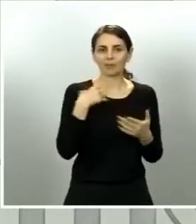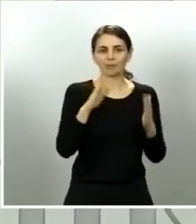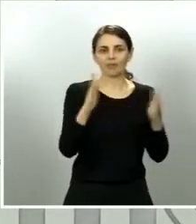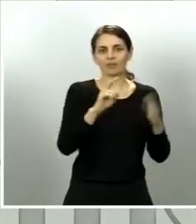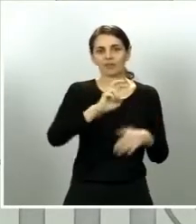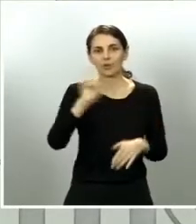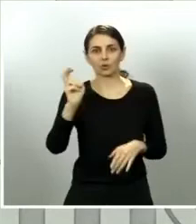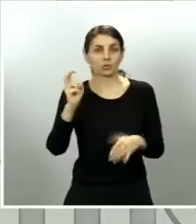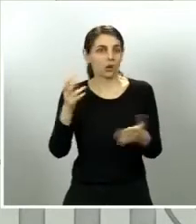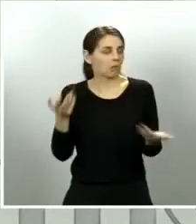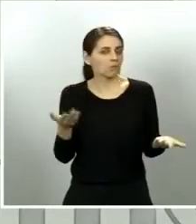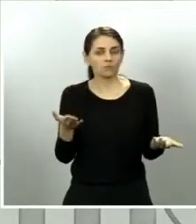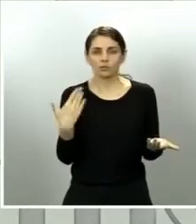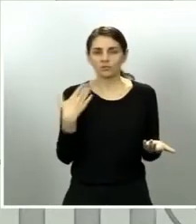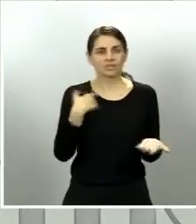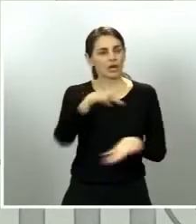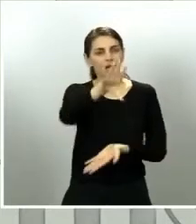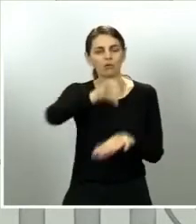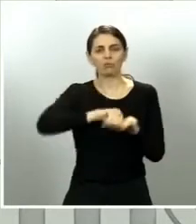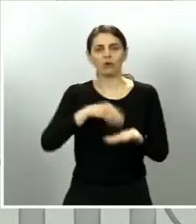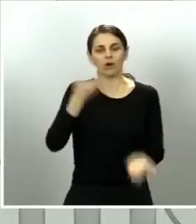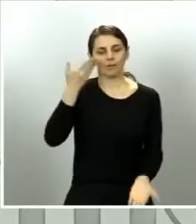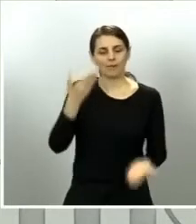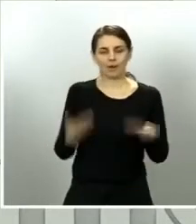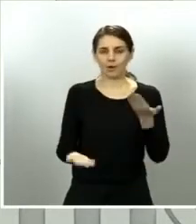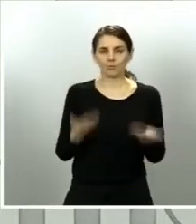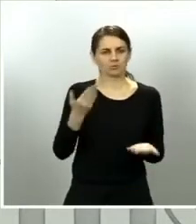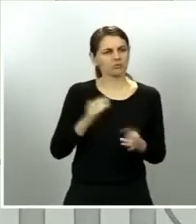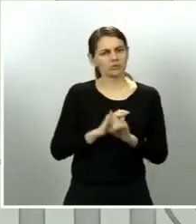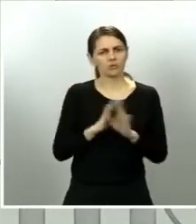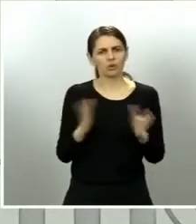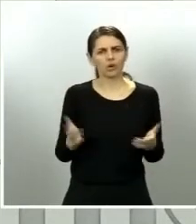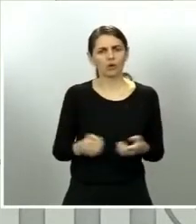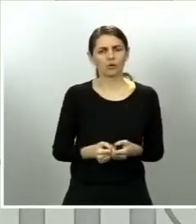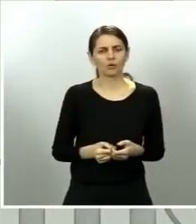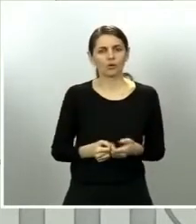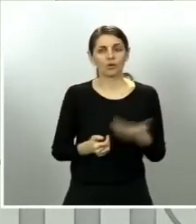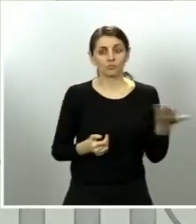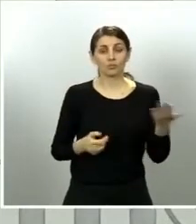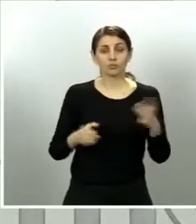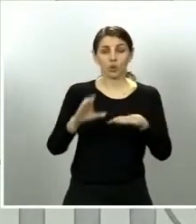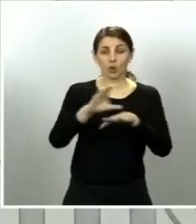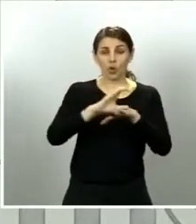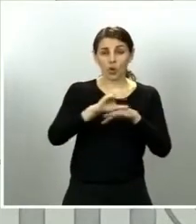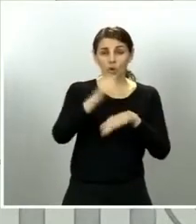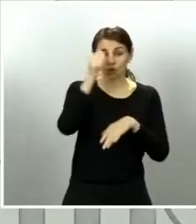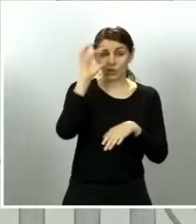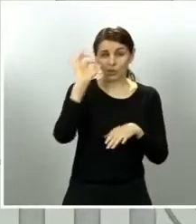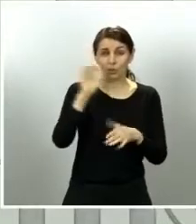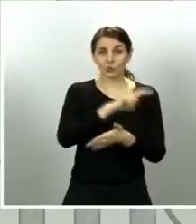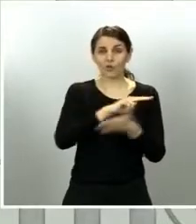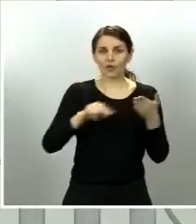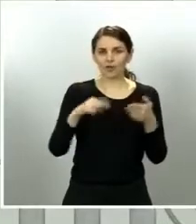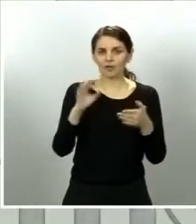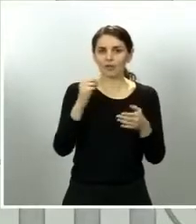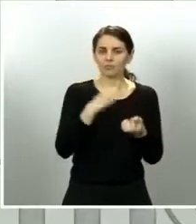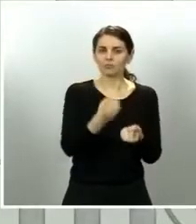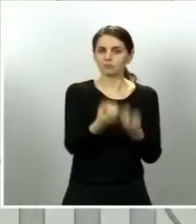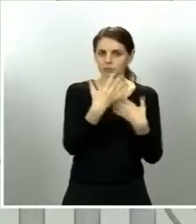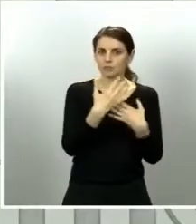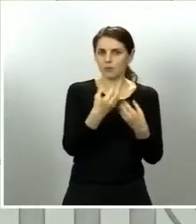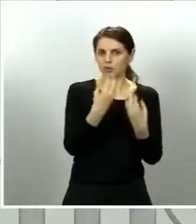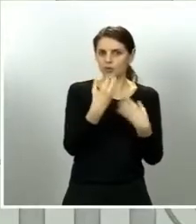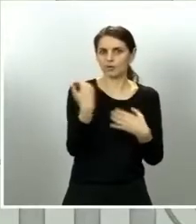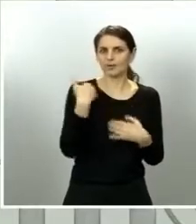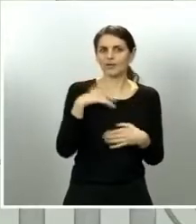habrá inconveniente en tomarlo en consideración me consta porque así me lo ha trasladado el propio consejero de la Junta de Galicia que ellos tienen un planteamiento distinto vamos a ver que nos lo